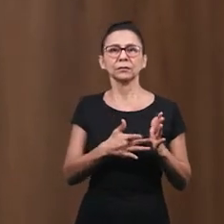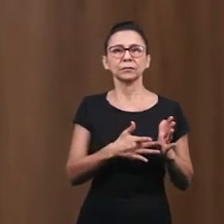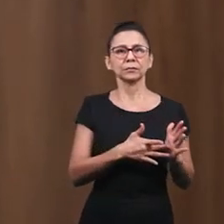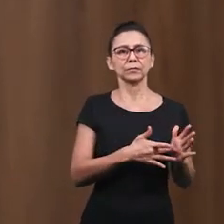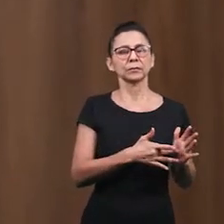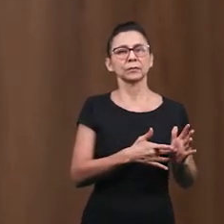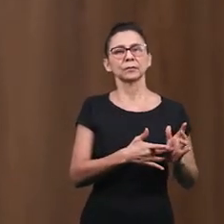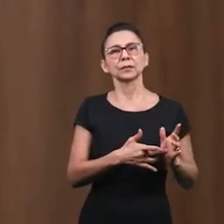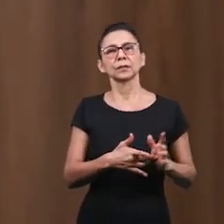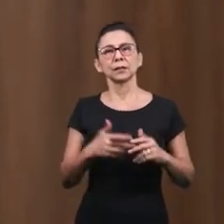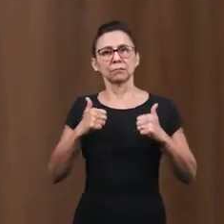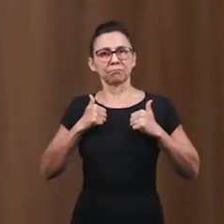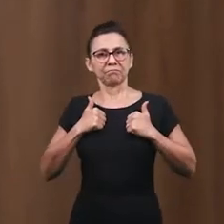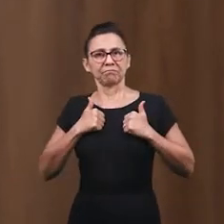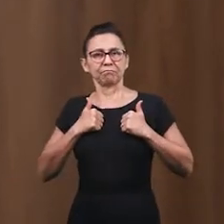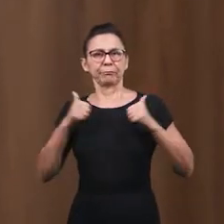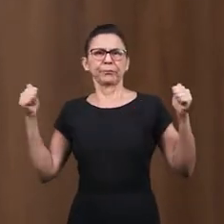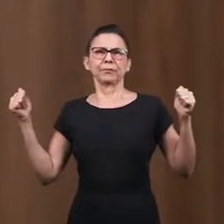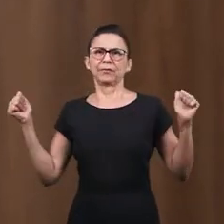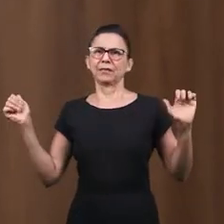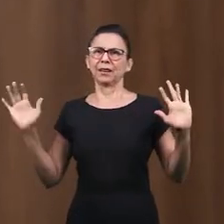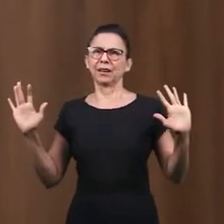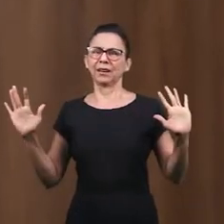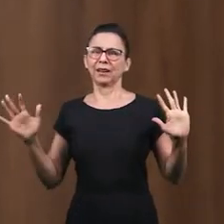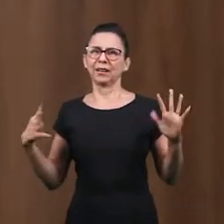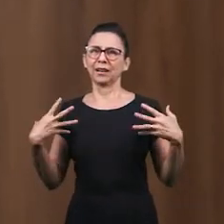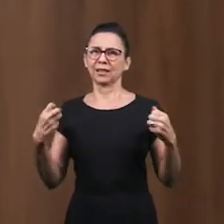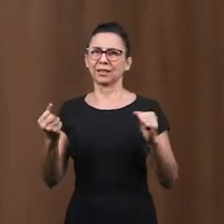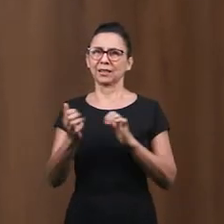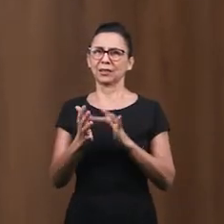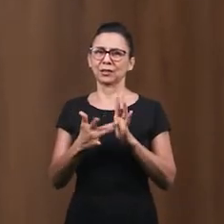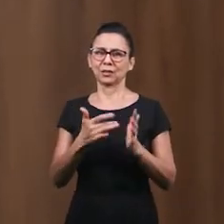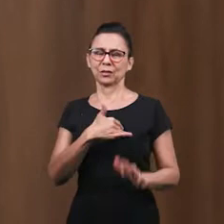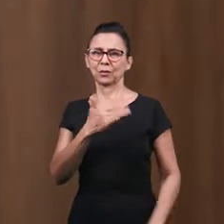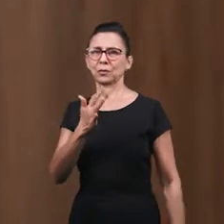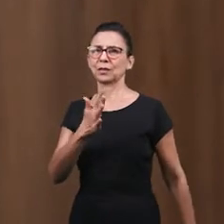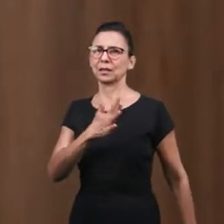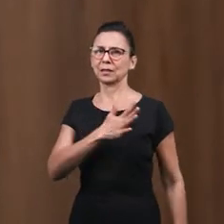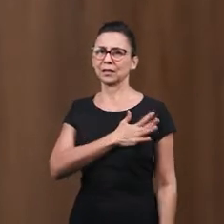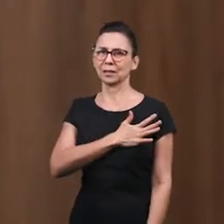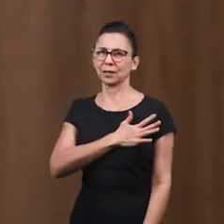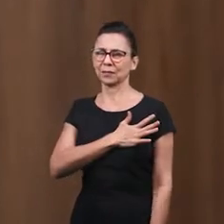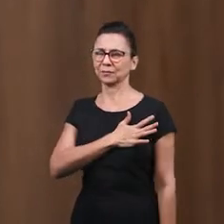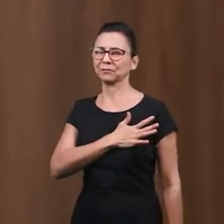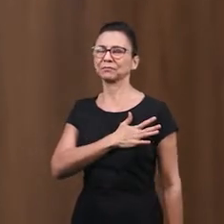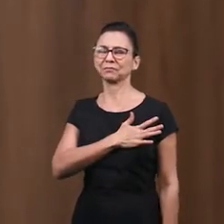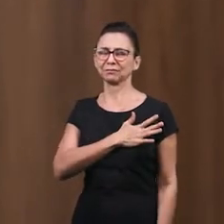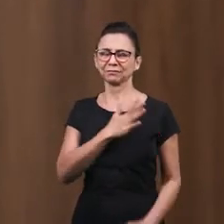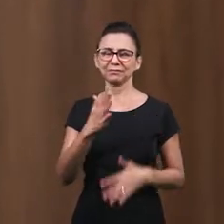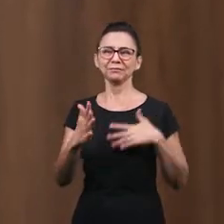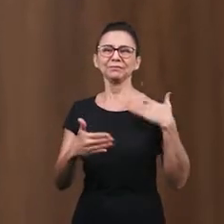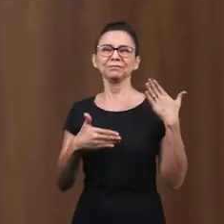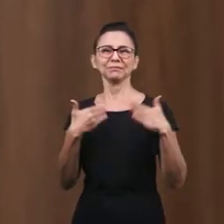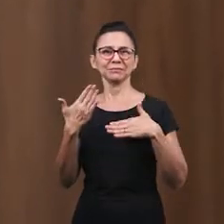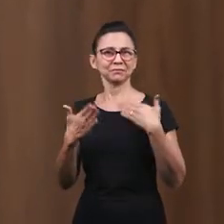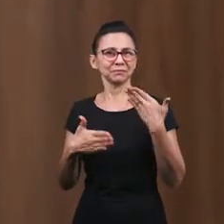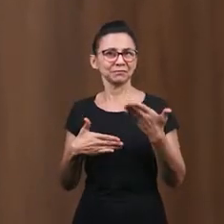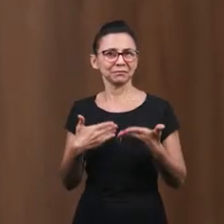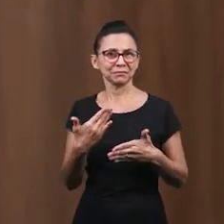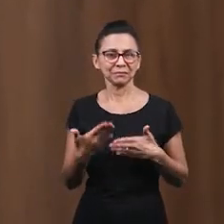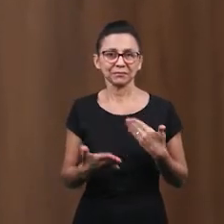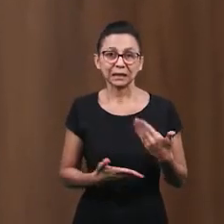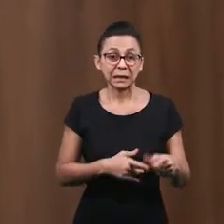Vence los obstáculos Desciende del árbol Y recibe a Jesús En tu corazón En tu casa Con mucha alegría